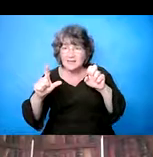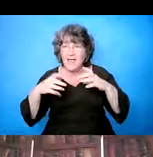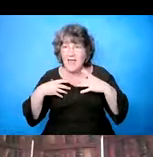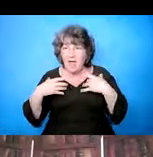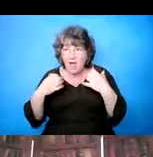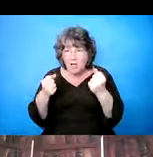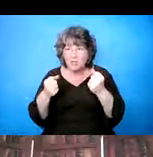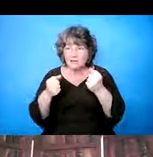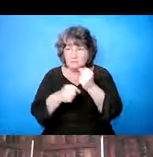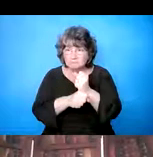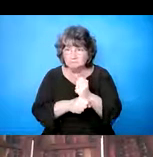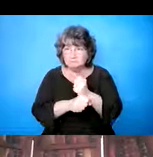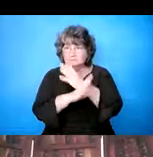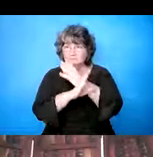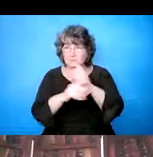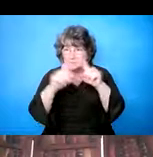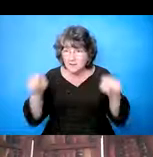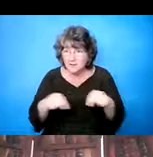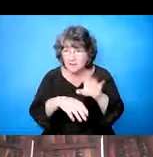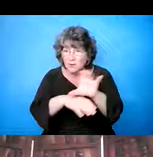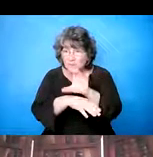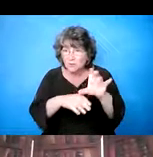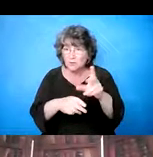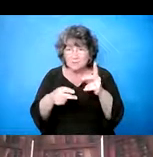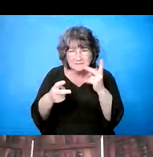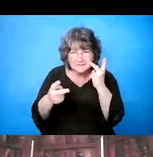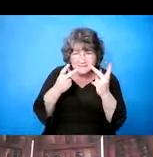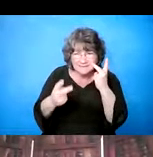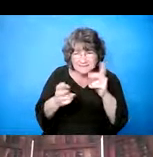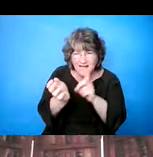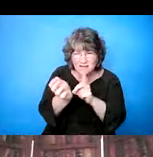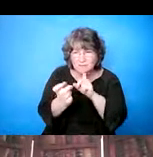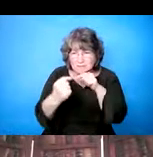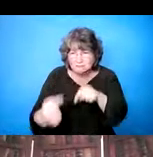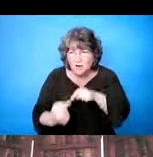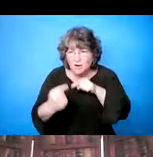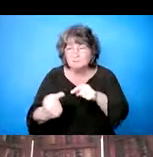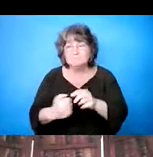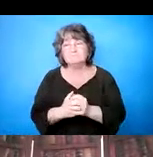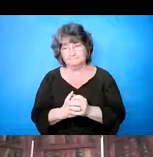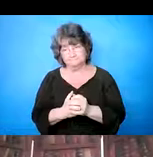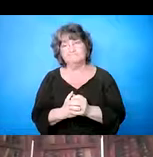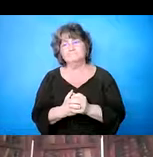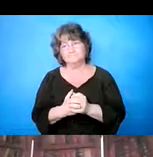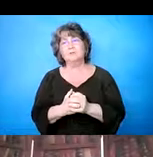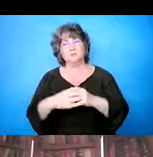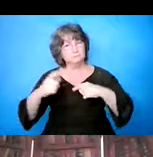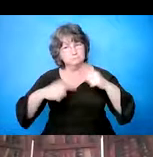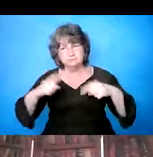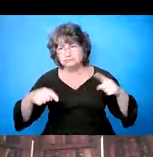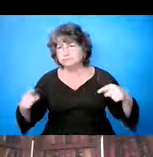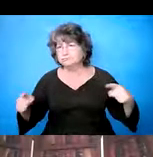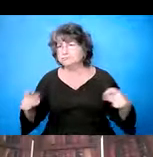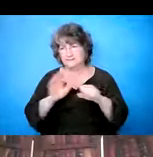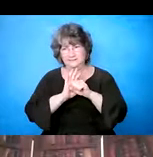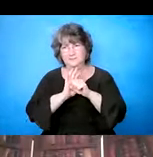el, salud, eh, por computadora virtual. Cada uno de nosotros hemos experimentado, eh, algunos síntomas, eh,